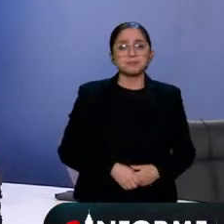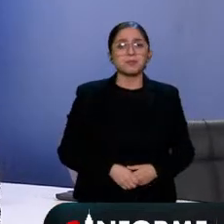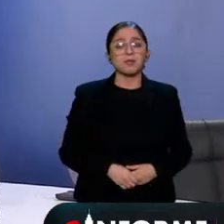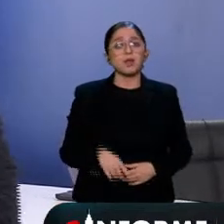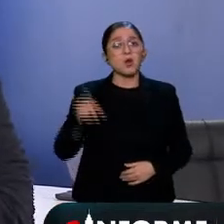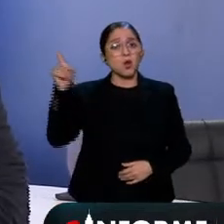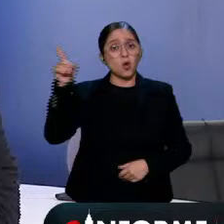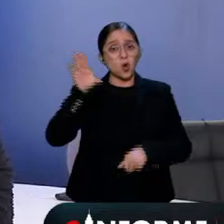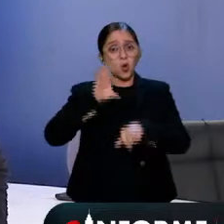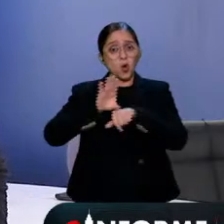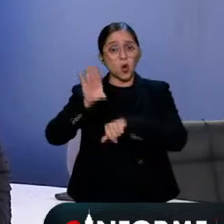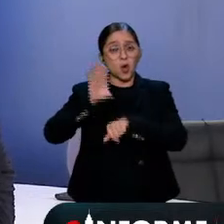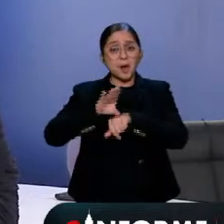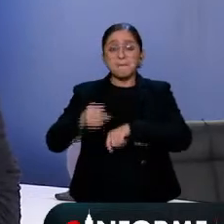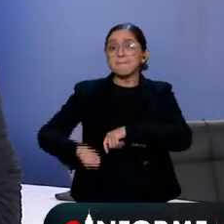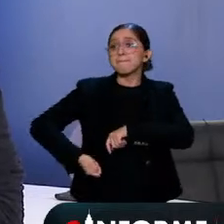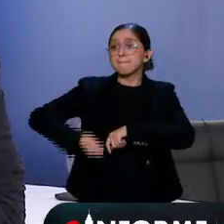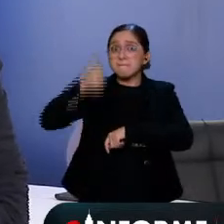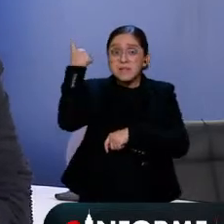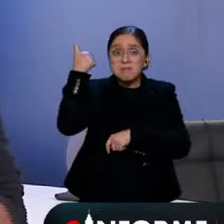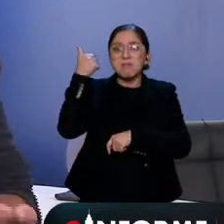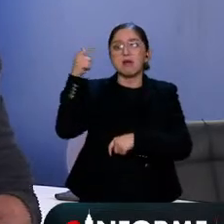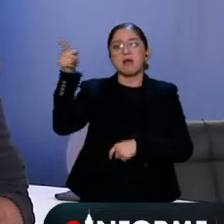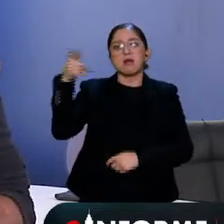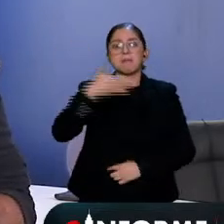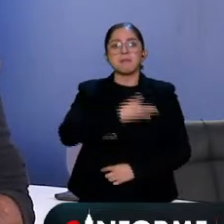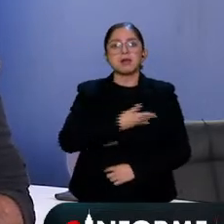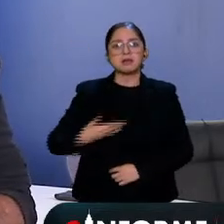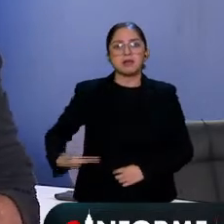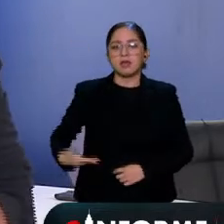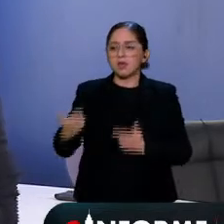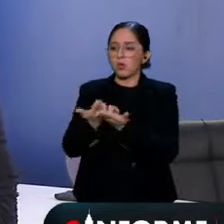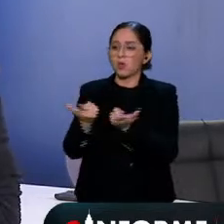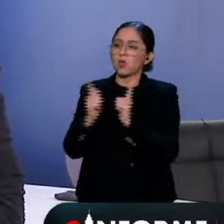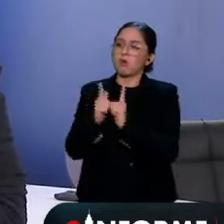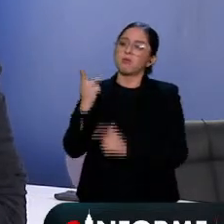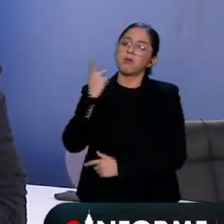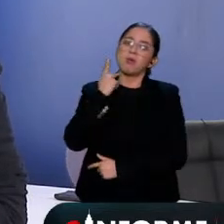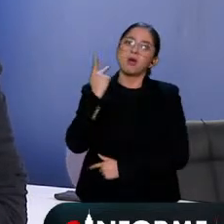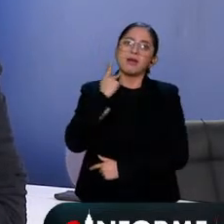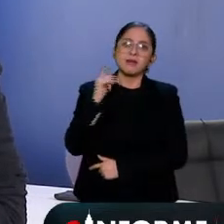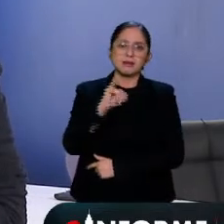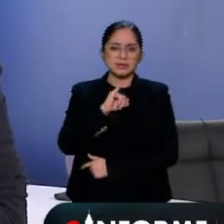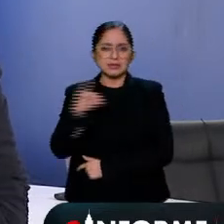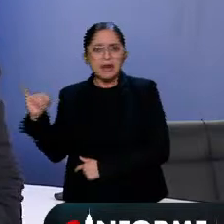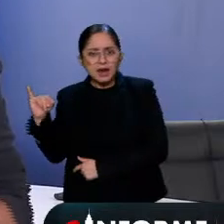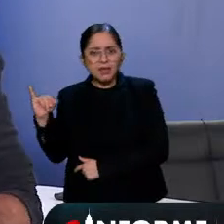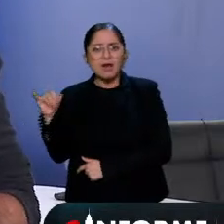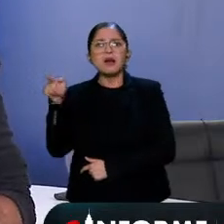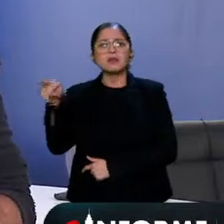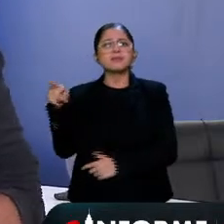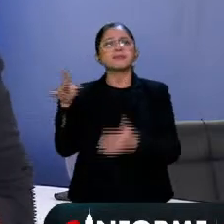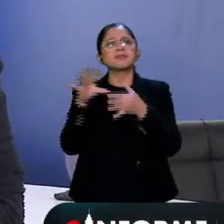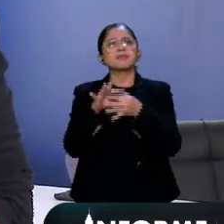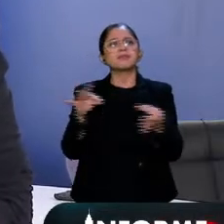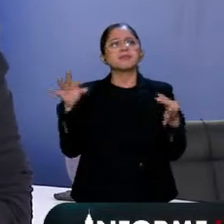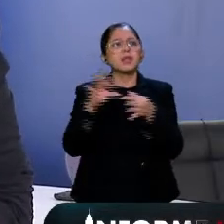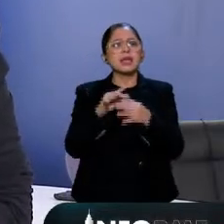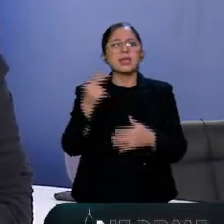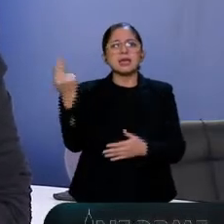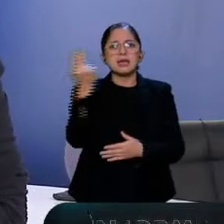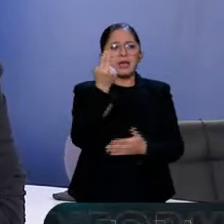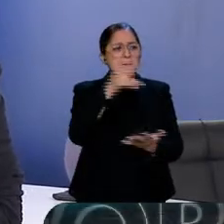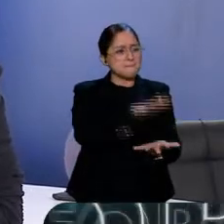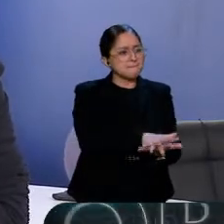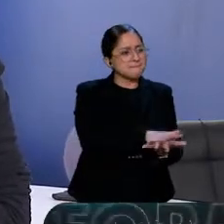fue investido el primer presidente de izquierda de este país en una ceremonia que rompió el protocolo acostumbrado para honrar la lucha por las mayorías